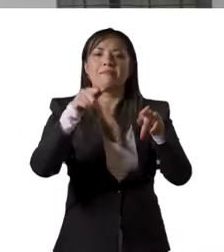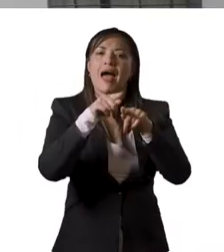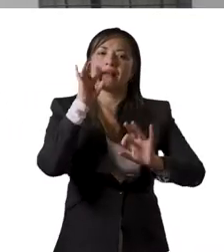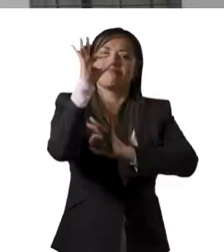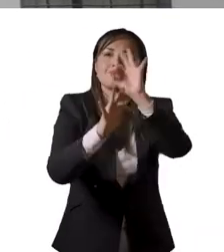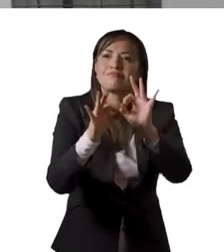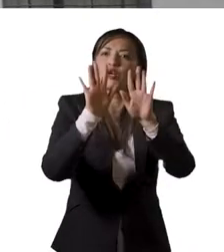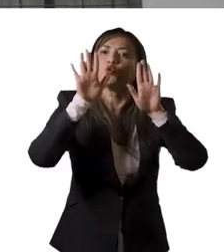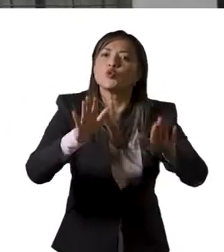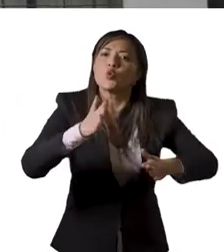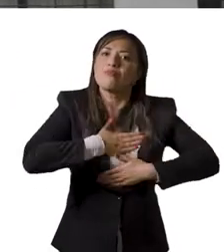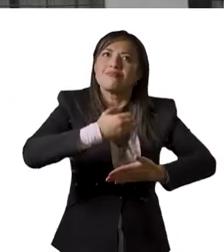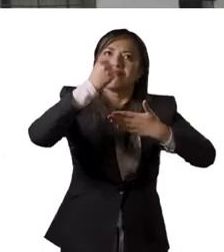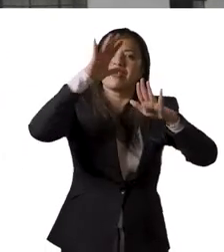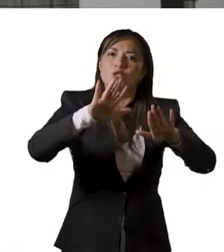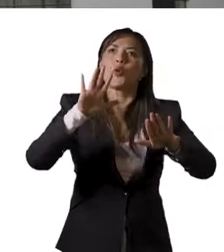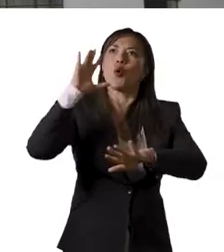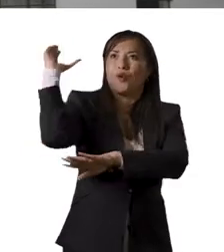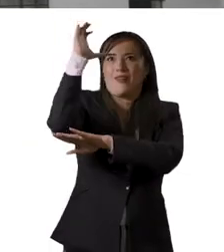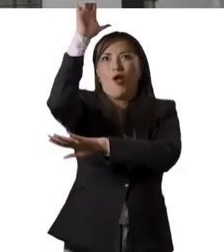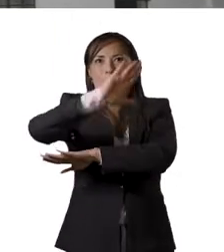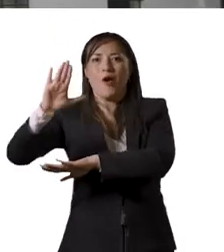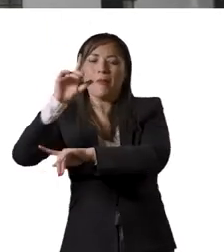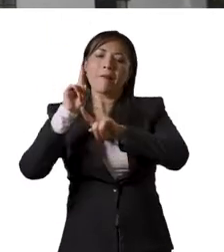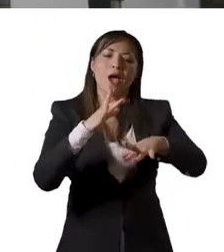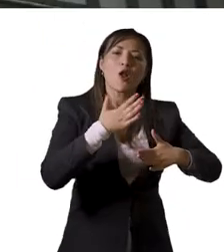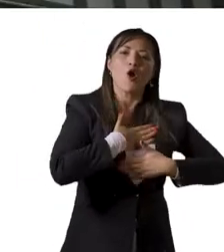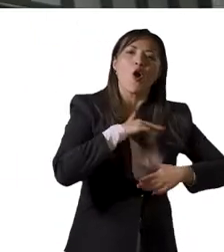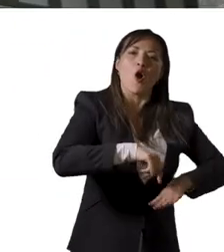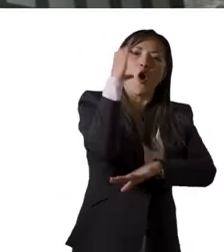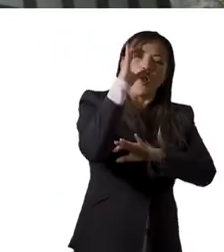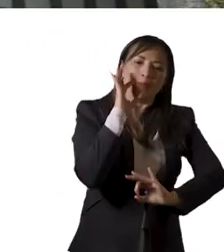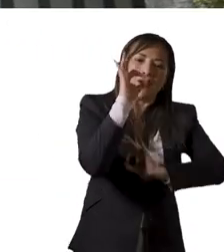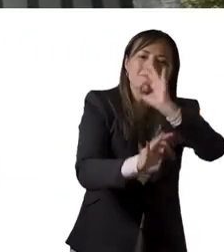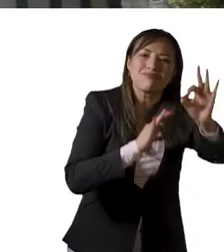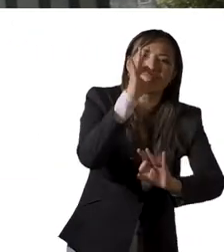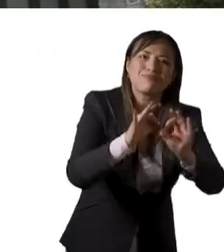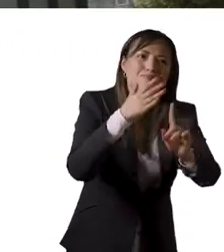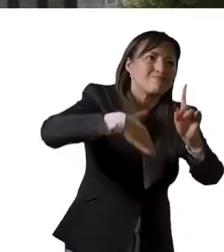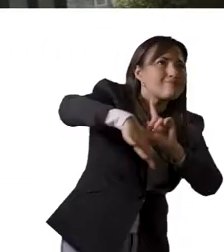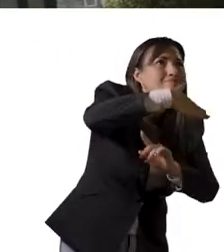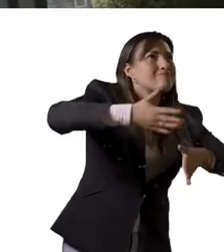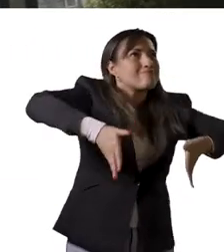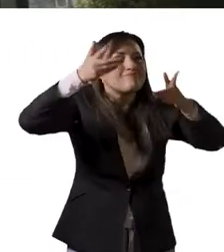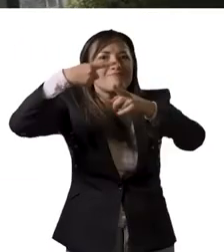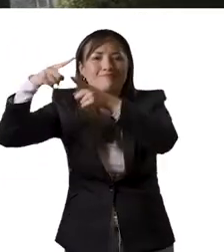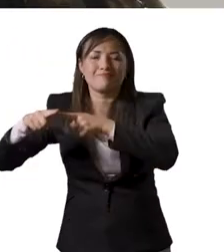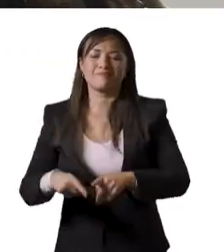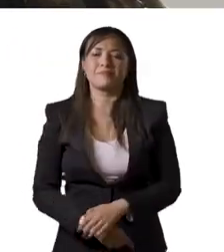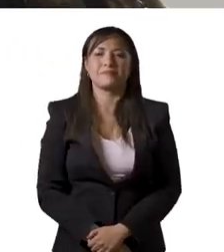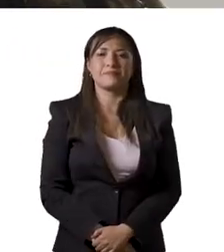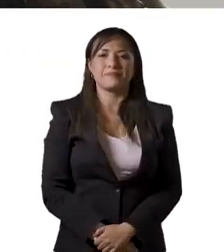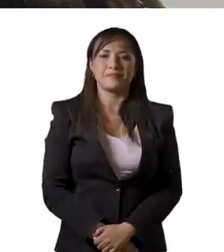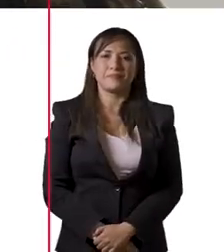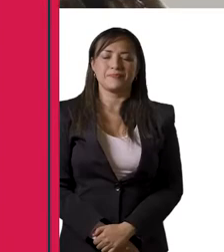para asegurar la preservación del patrimonio de la nación que se encuentra en custodia de la Universidad Nacional de Colombia.